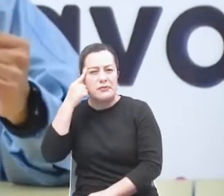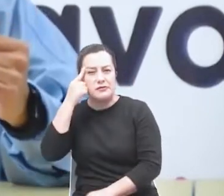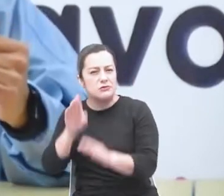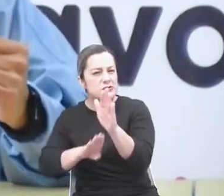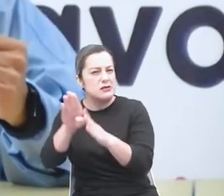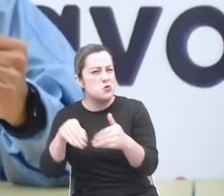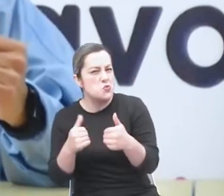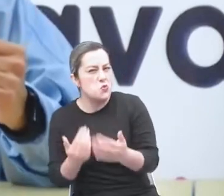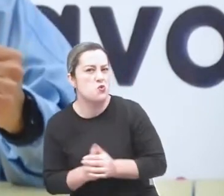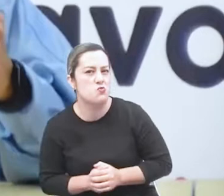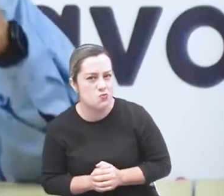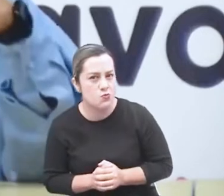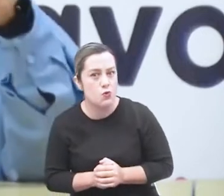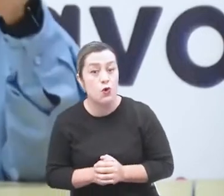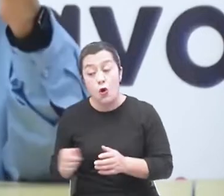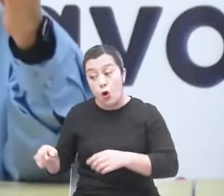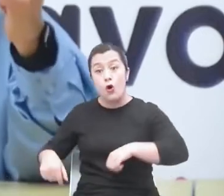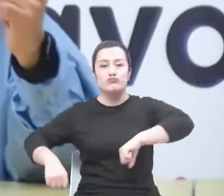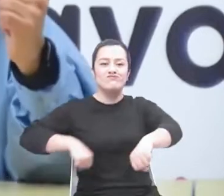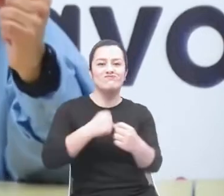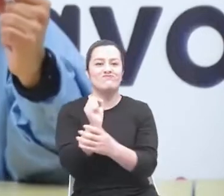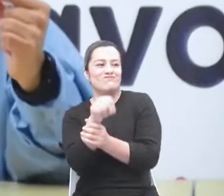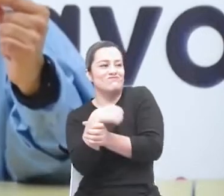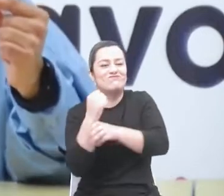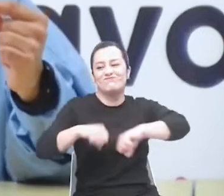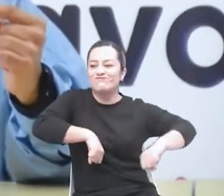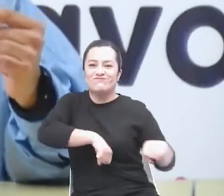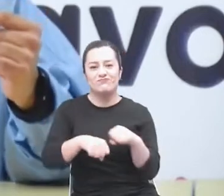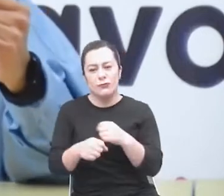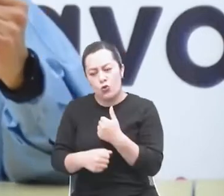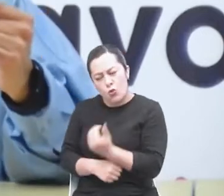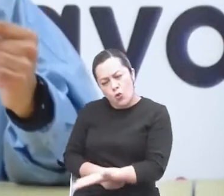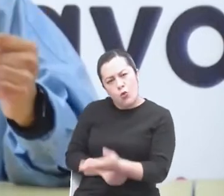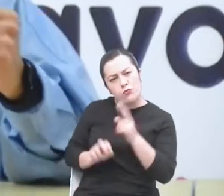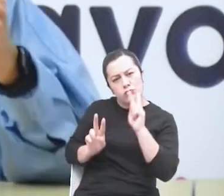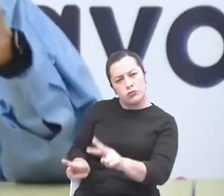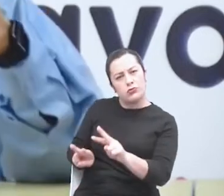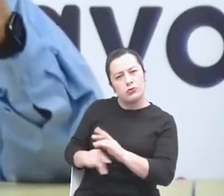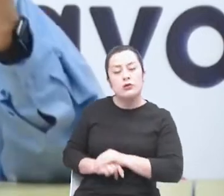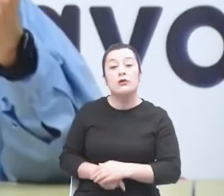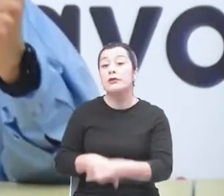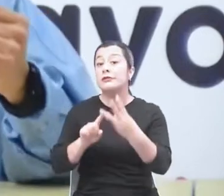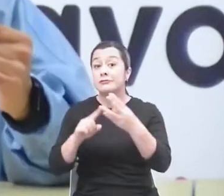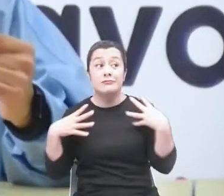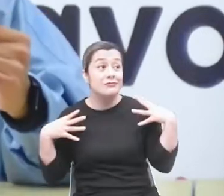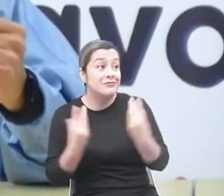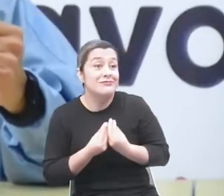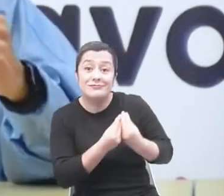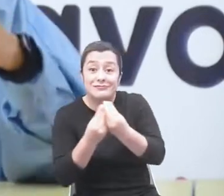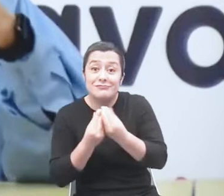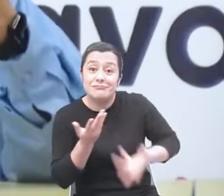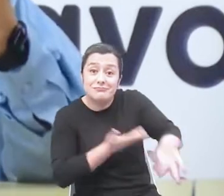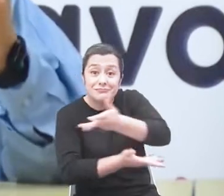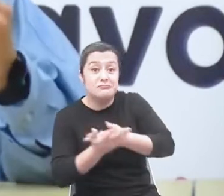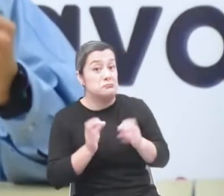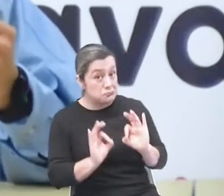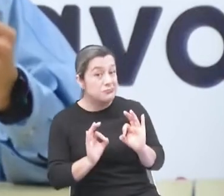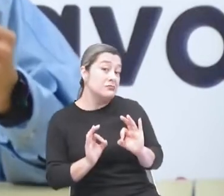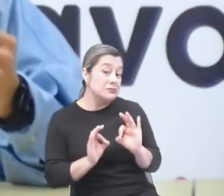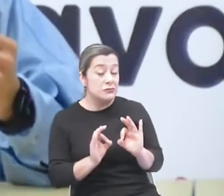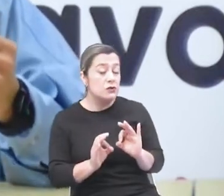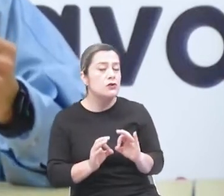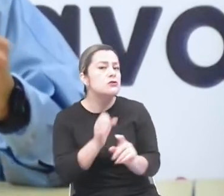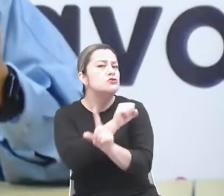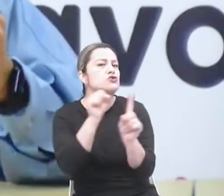potencien el movimiento en los niños, las capacidades también a nivel de convivencia, a nivel socioemocional, la